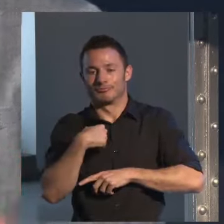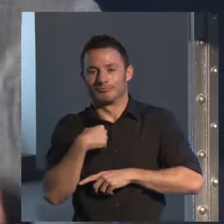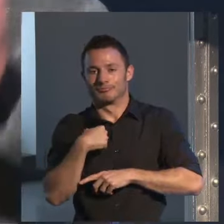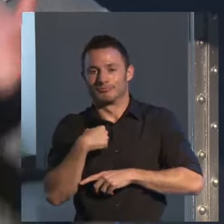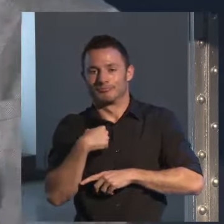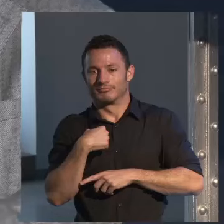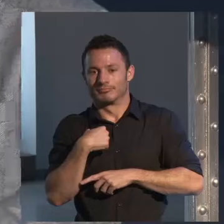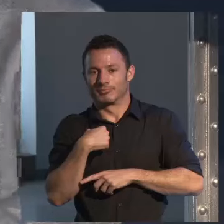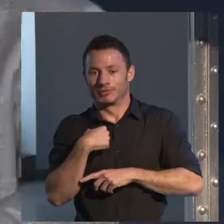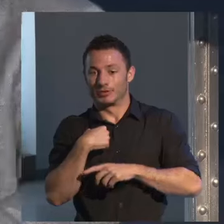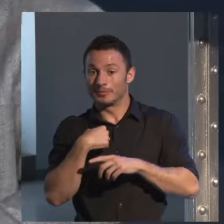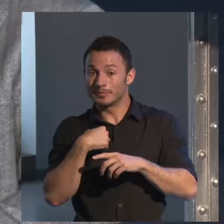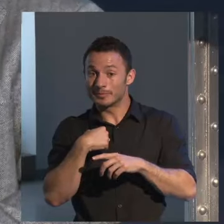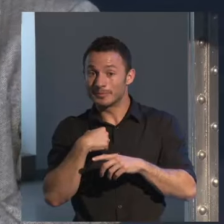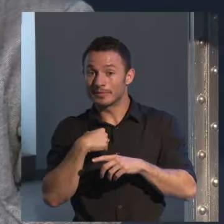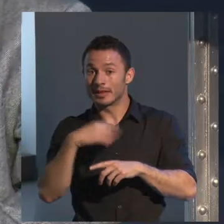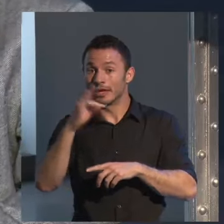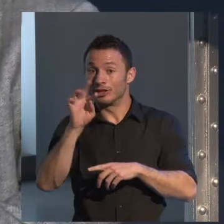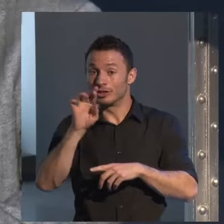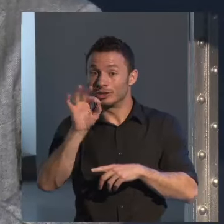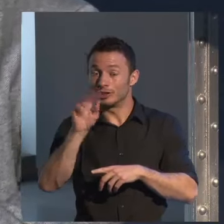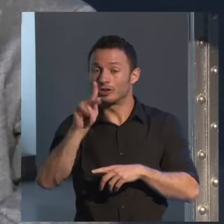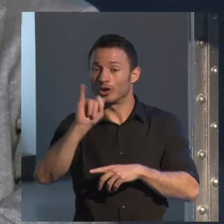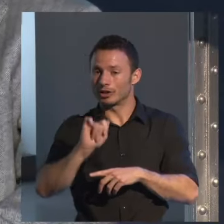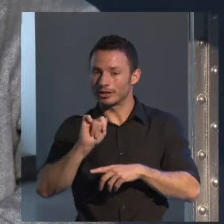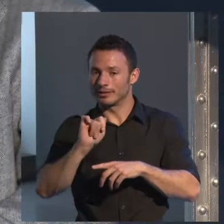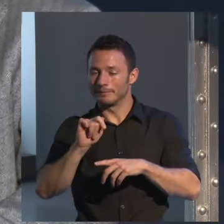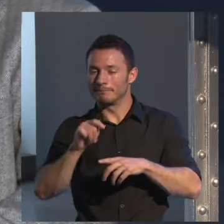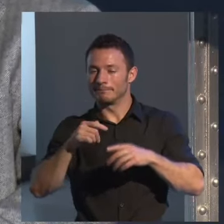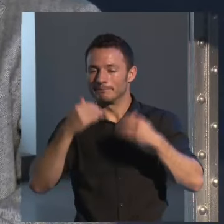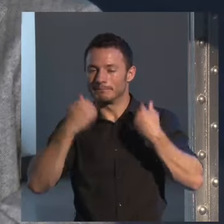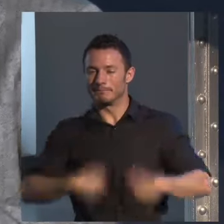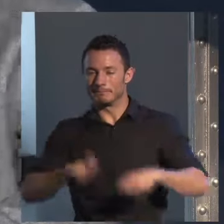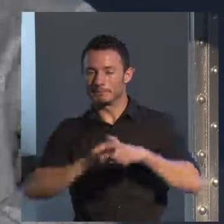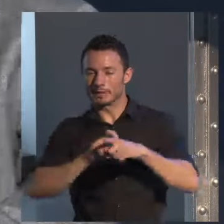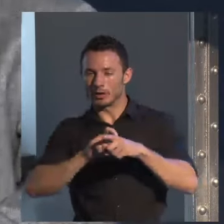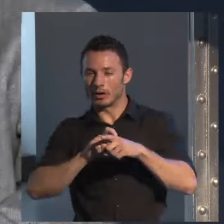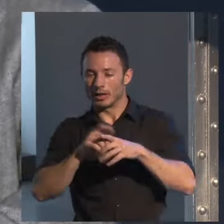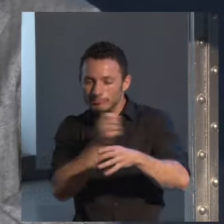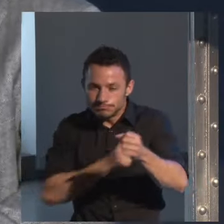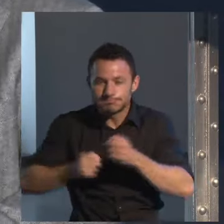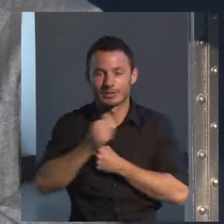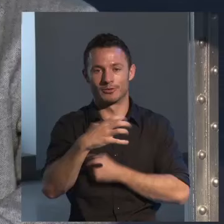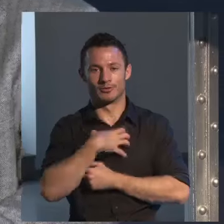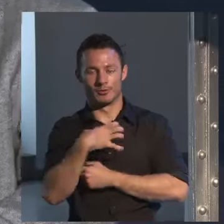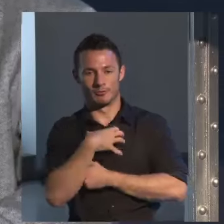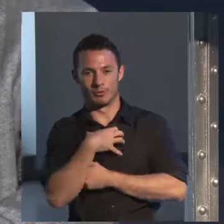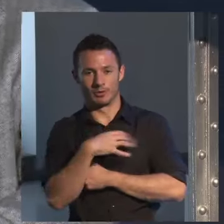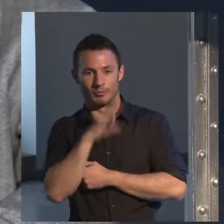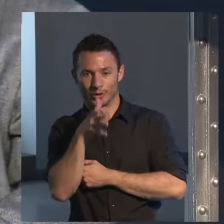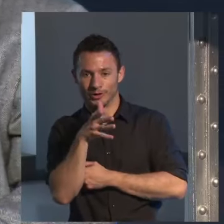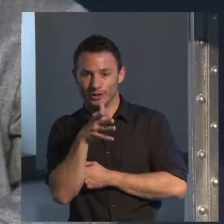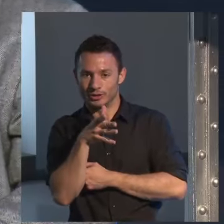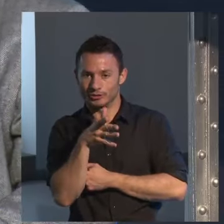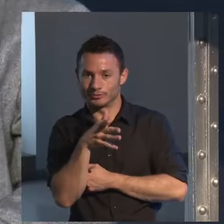meterme dentro de la personalidad de Trotsky y escribirlo en primera persona. Y tuve que reescribir toda la línea de Trotsky